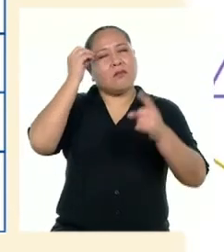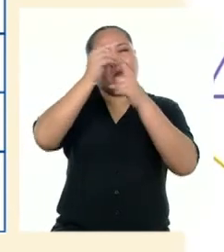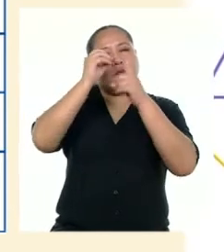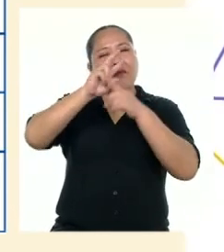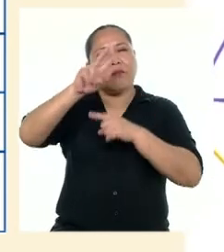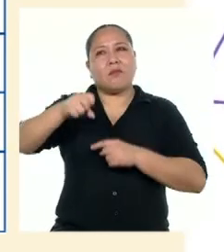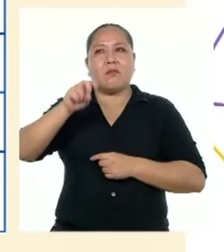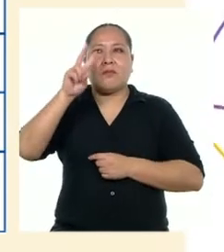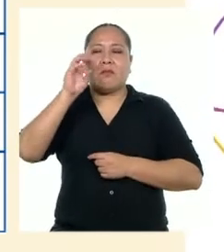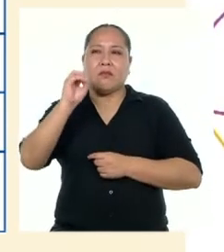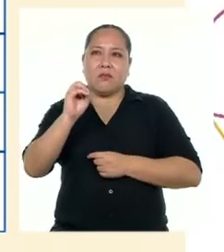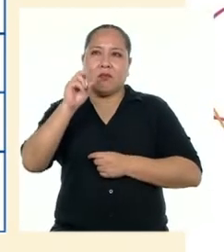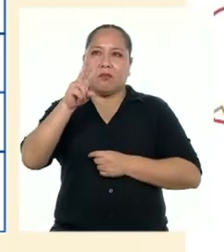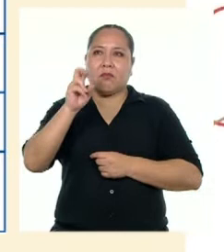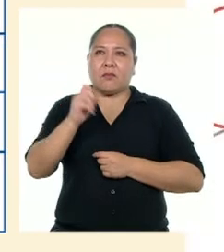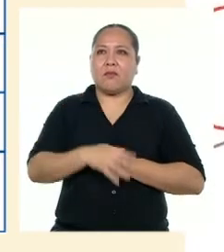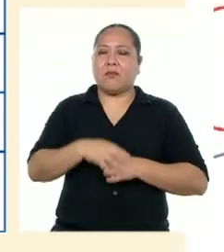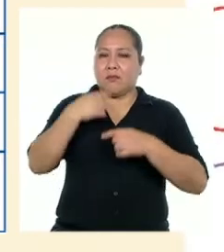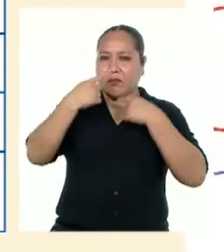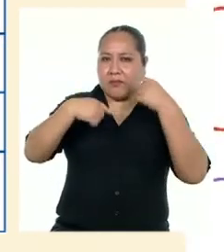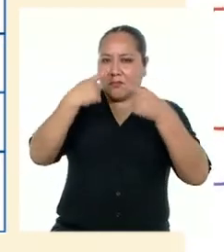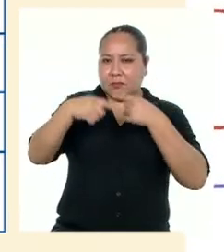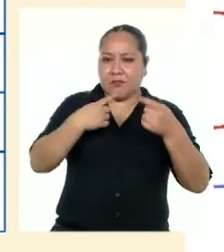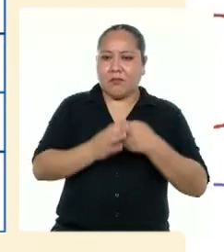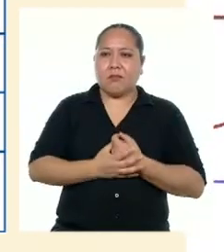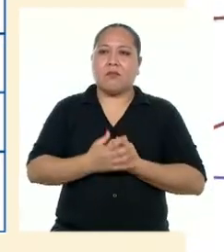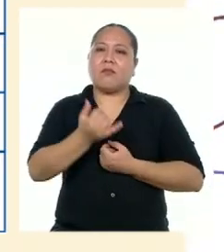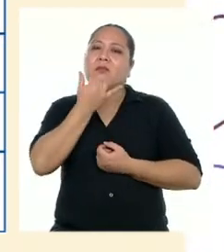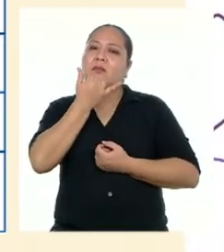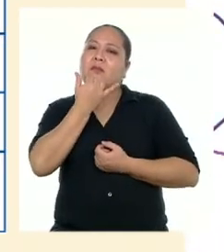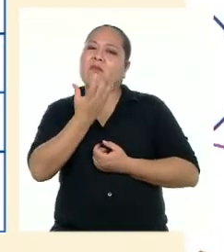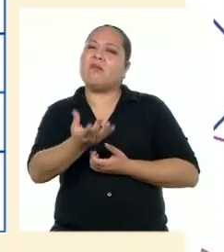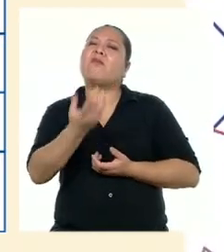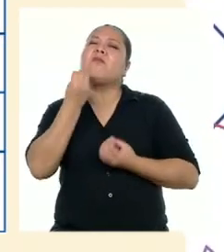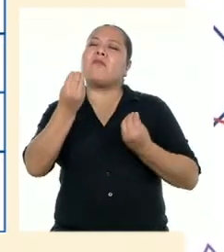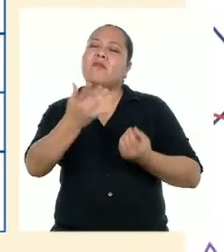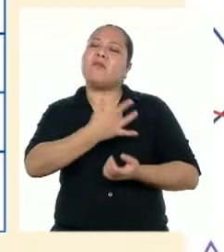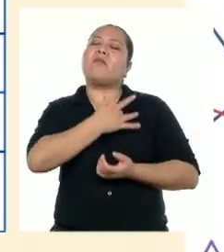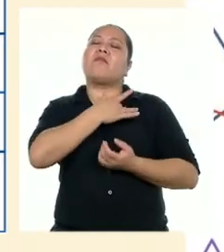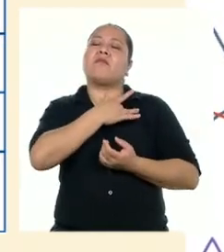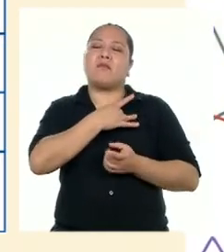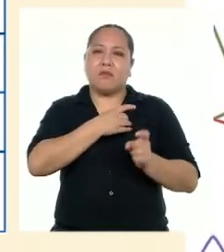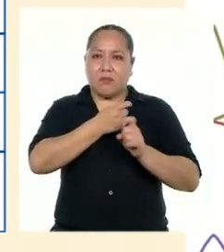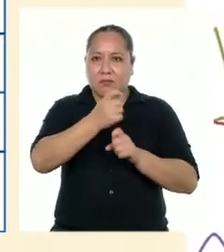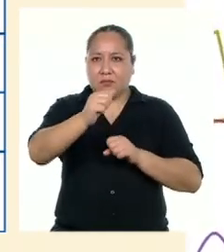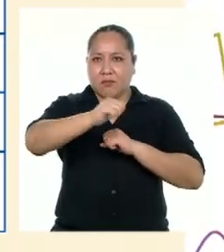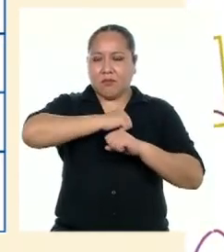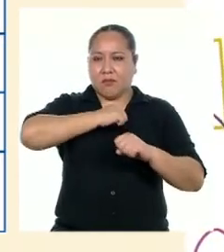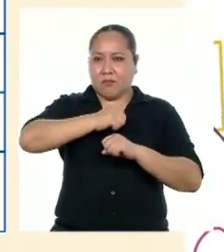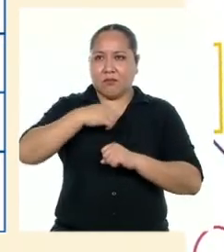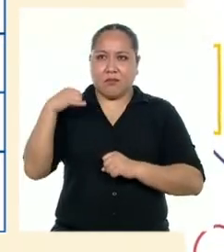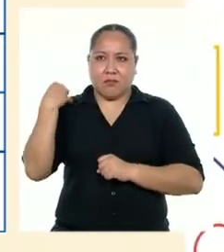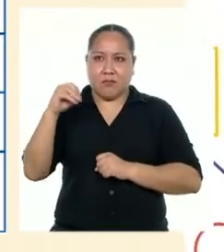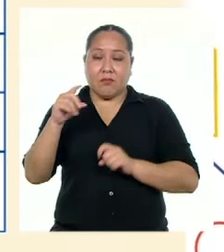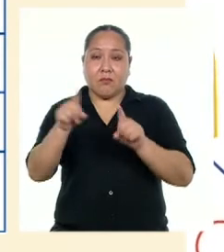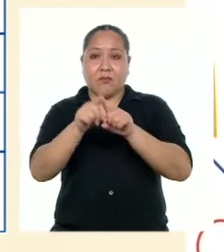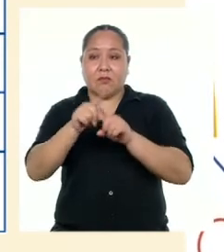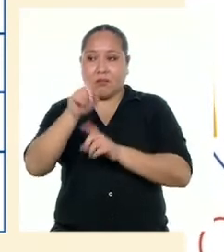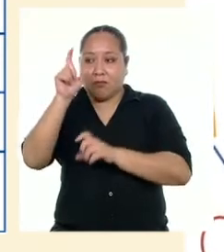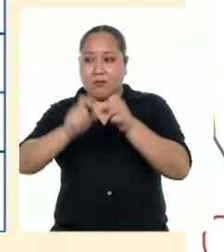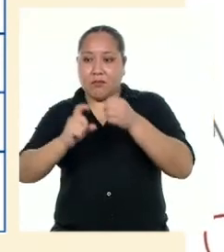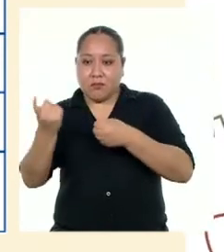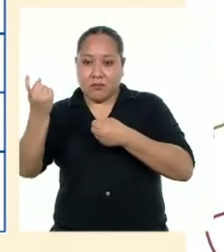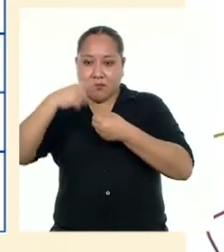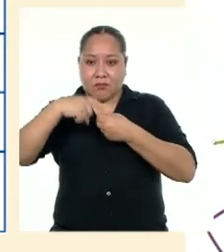relatar lo acontecido y cómo esto nos ha afectado como jóvenes. Pero también comprometer a más gente joven a que se